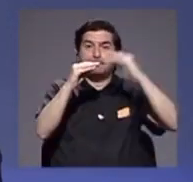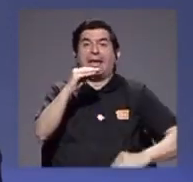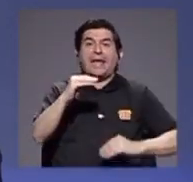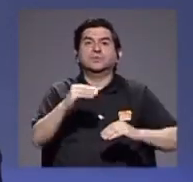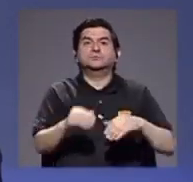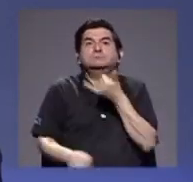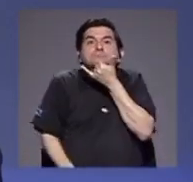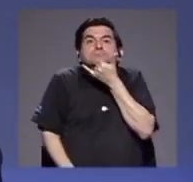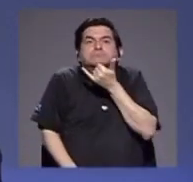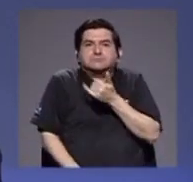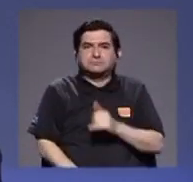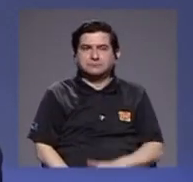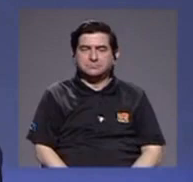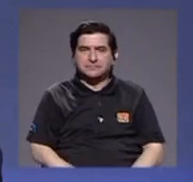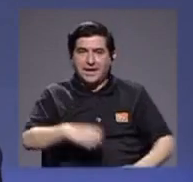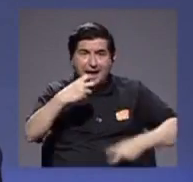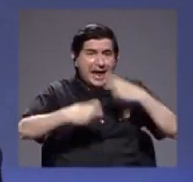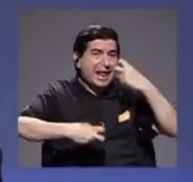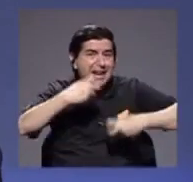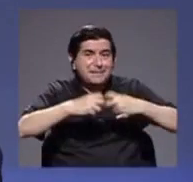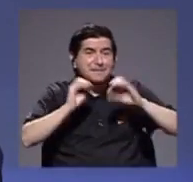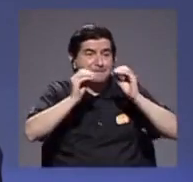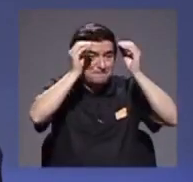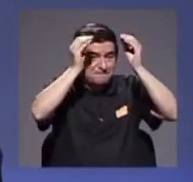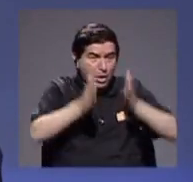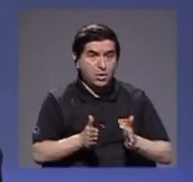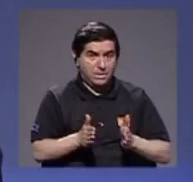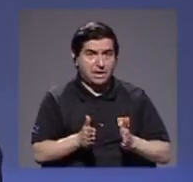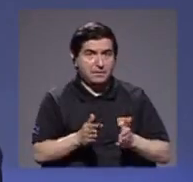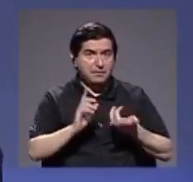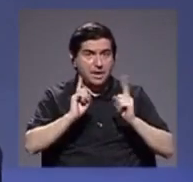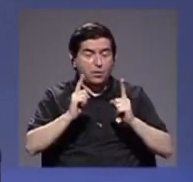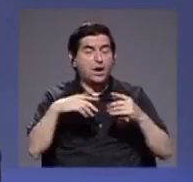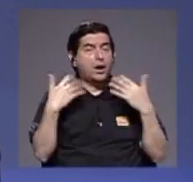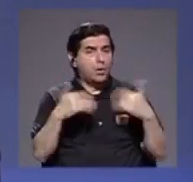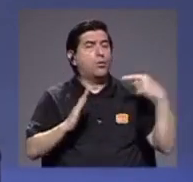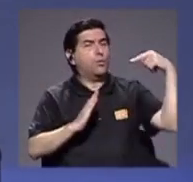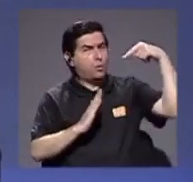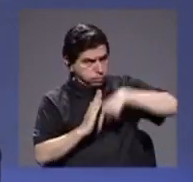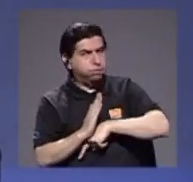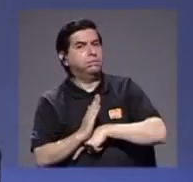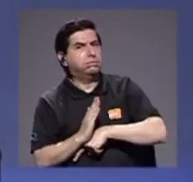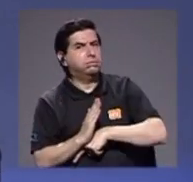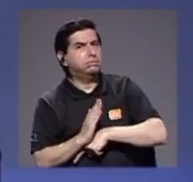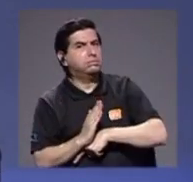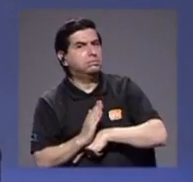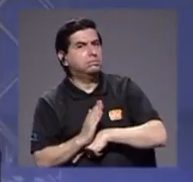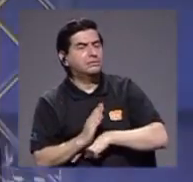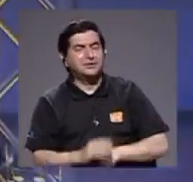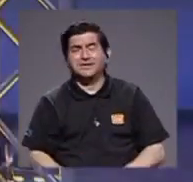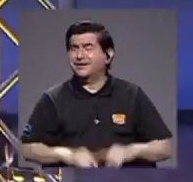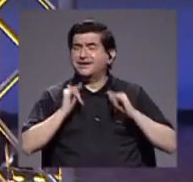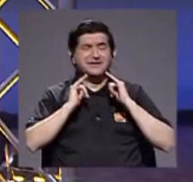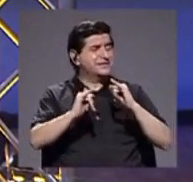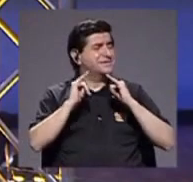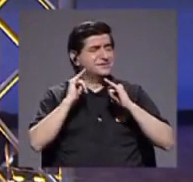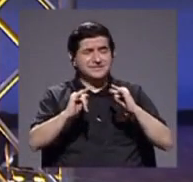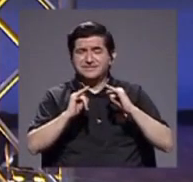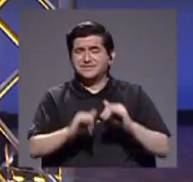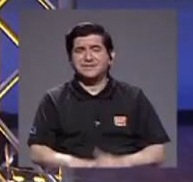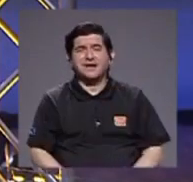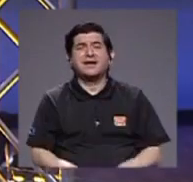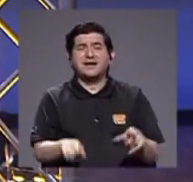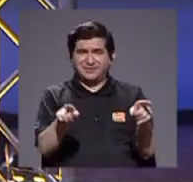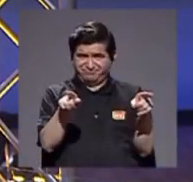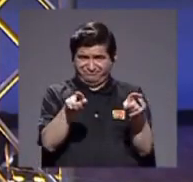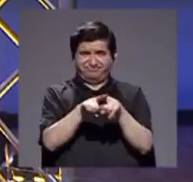el problema de los docentes es severo es que las desigualdades también por